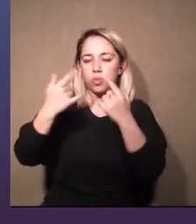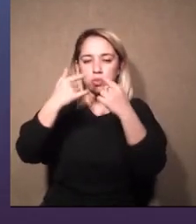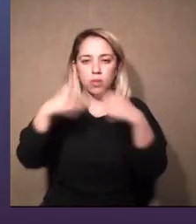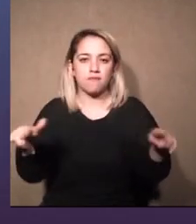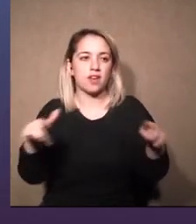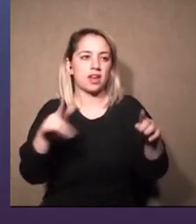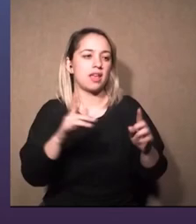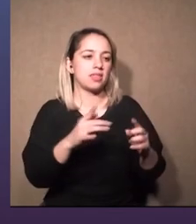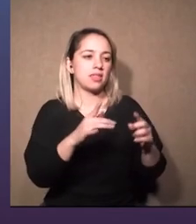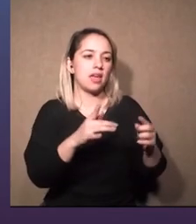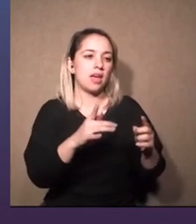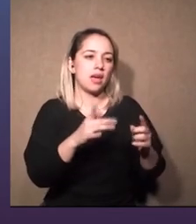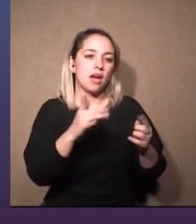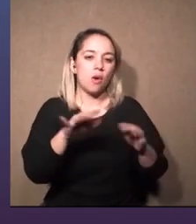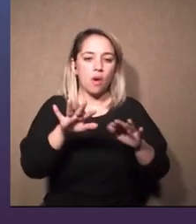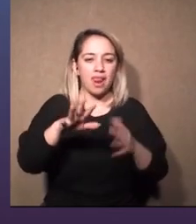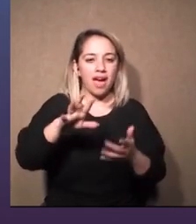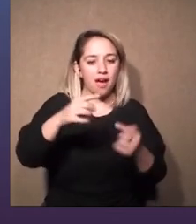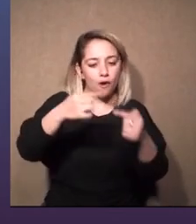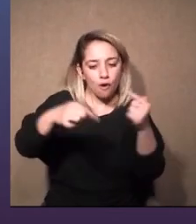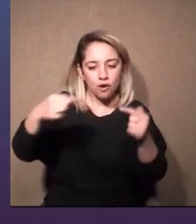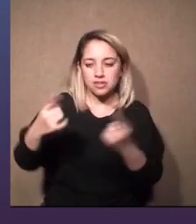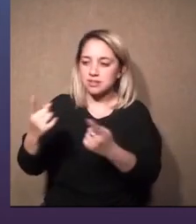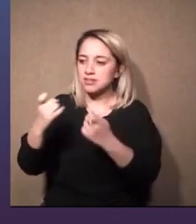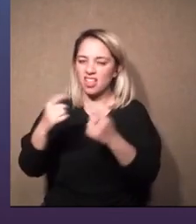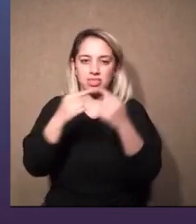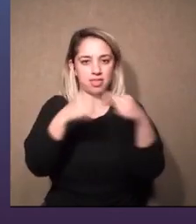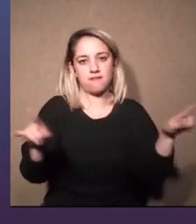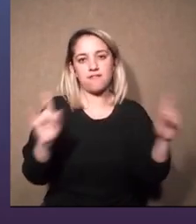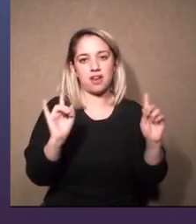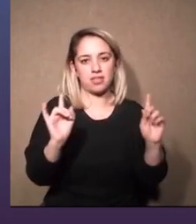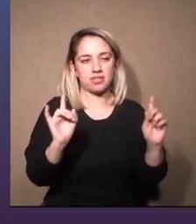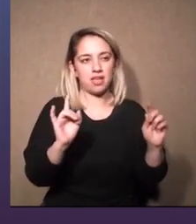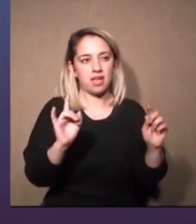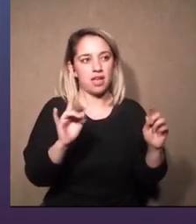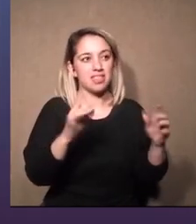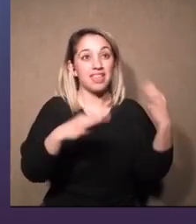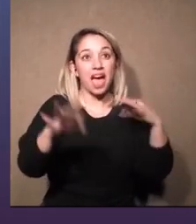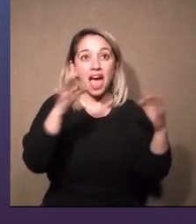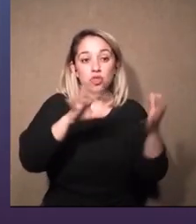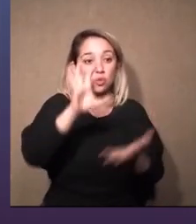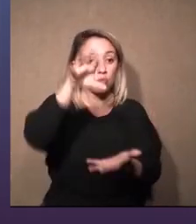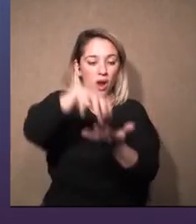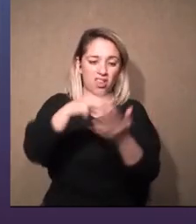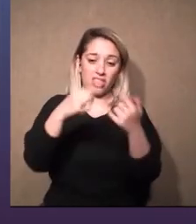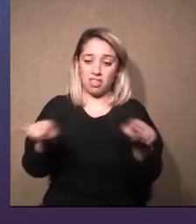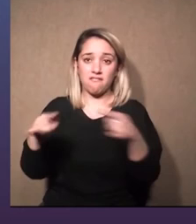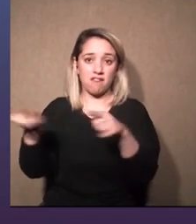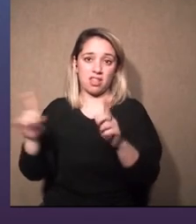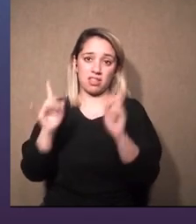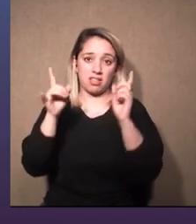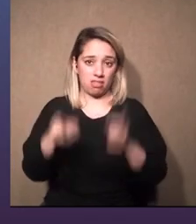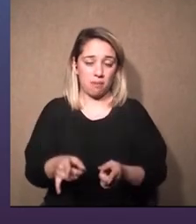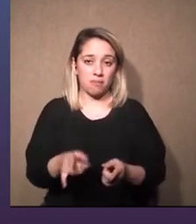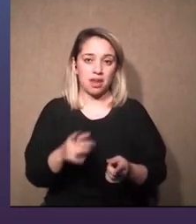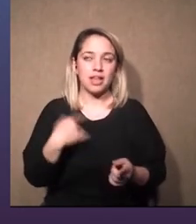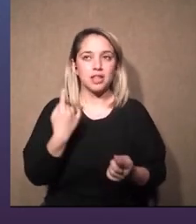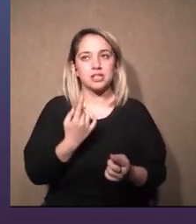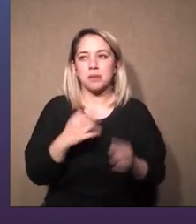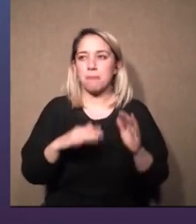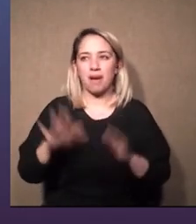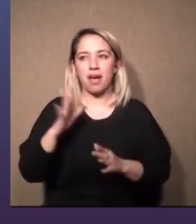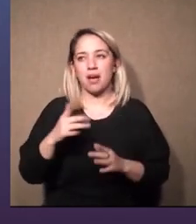infraestructura es distinta para mí el desafío es justamente ese lograr